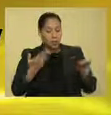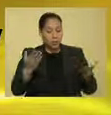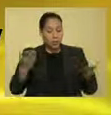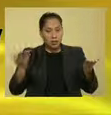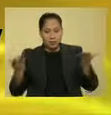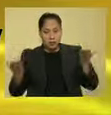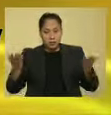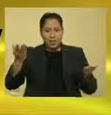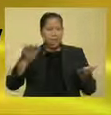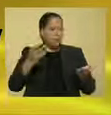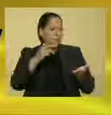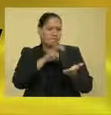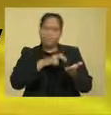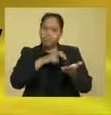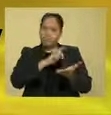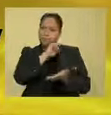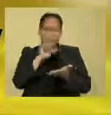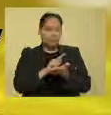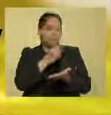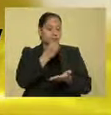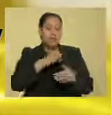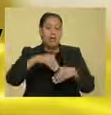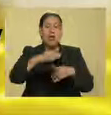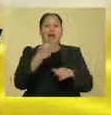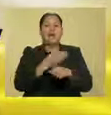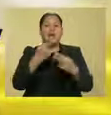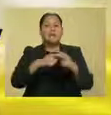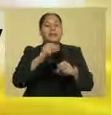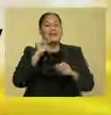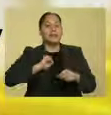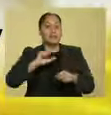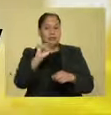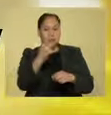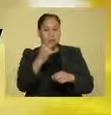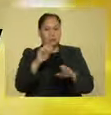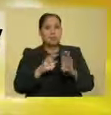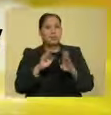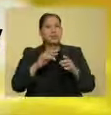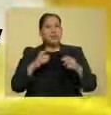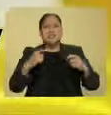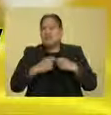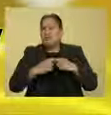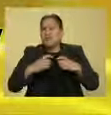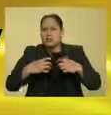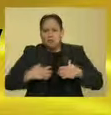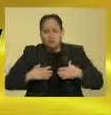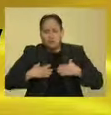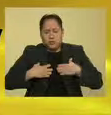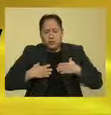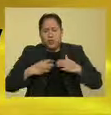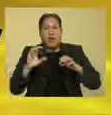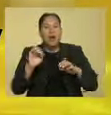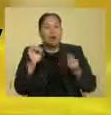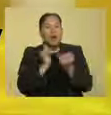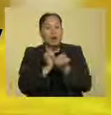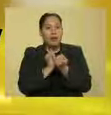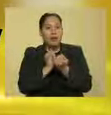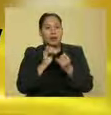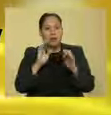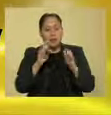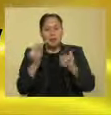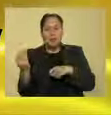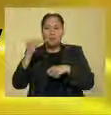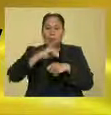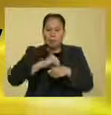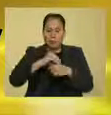casi apocalíptico de inicios del siglo XXI, bueno, las neurosis basadas o con base en esta idea